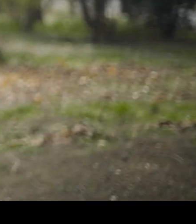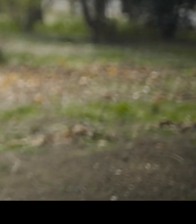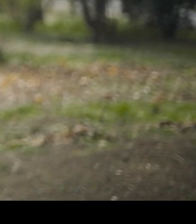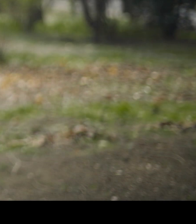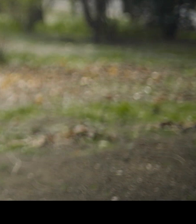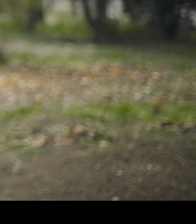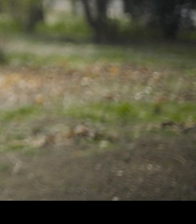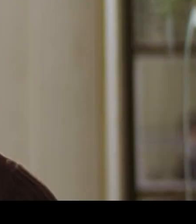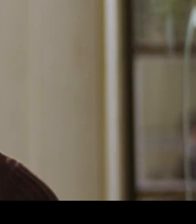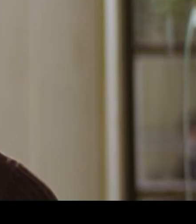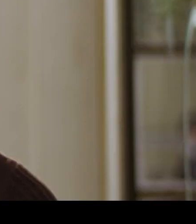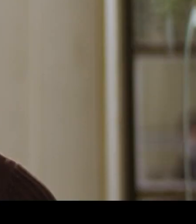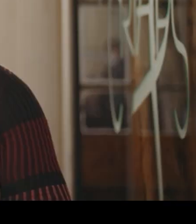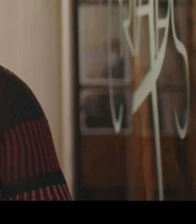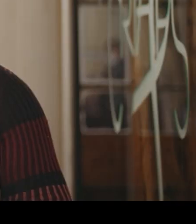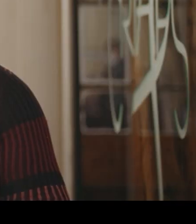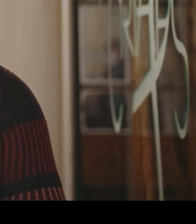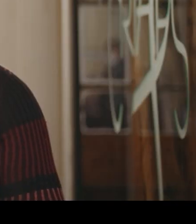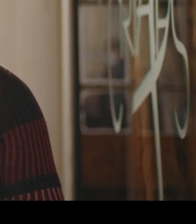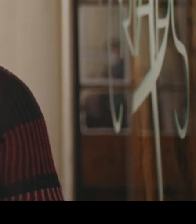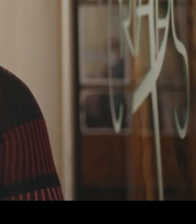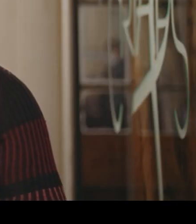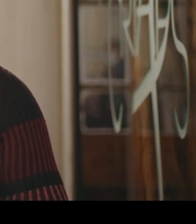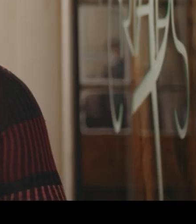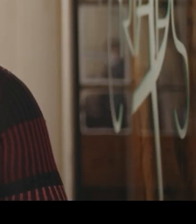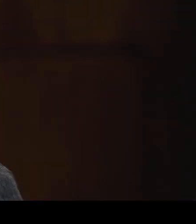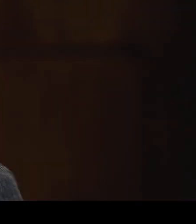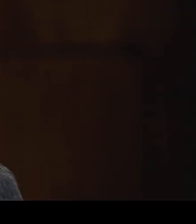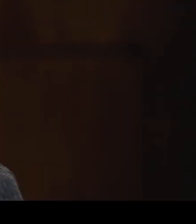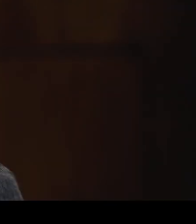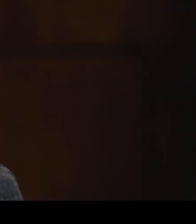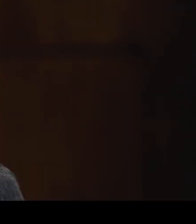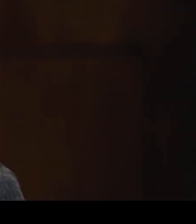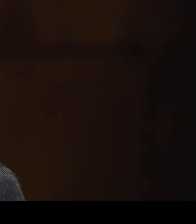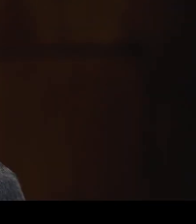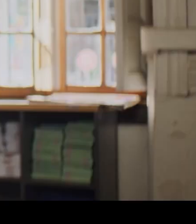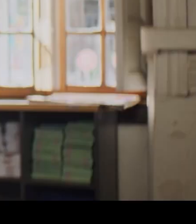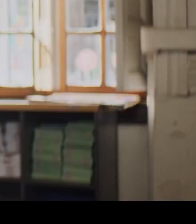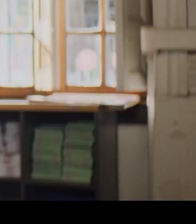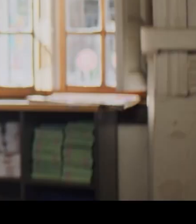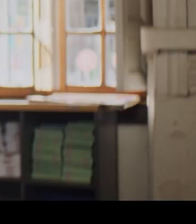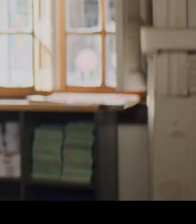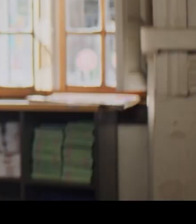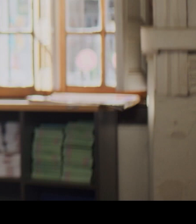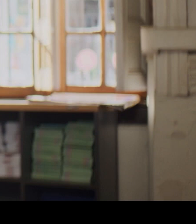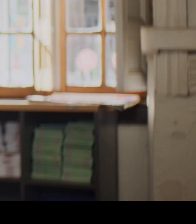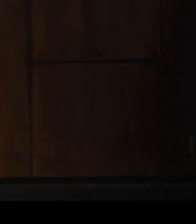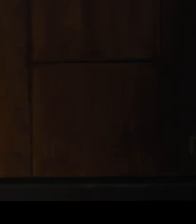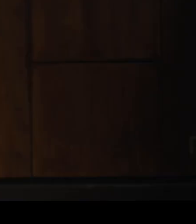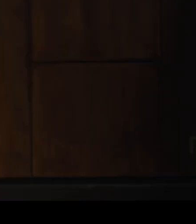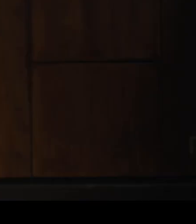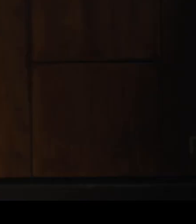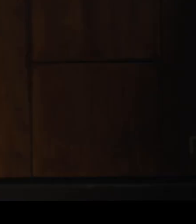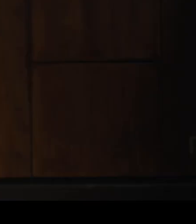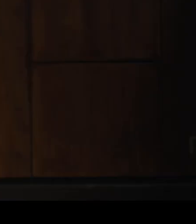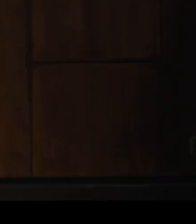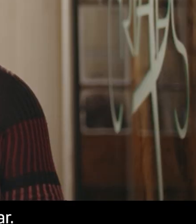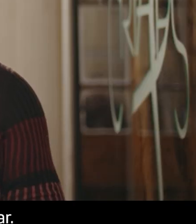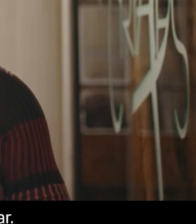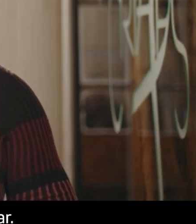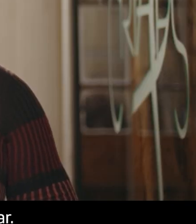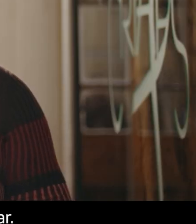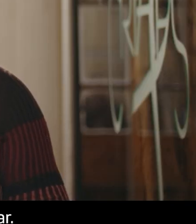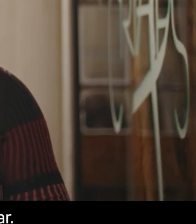información del VIH. Se contrae por relaciones sexuales no cuidadas. El uso correcto y sostenido del condón es lo más importante.